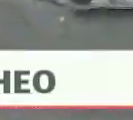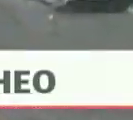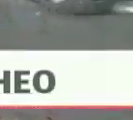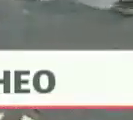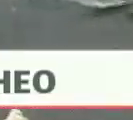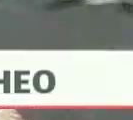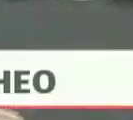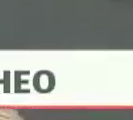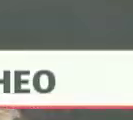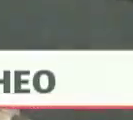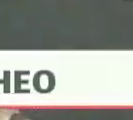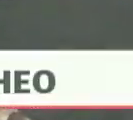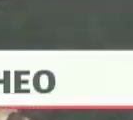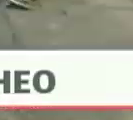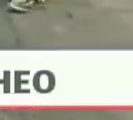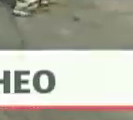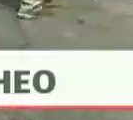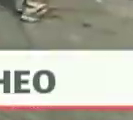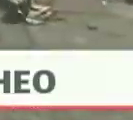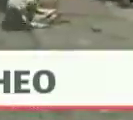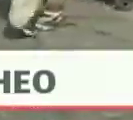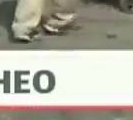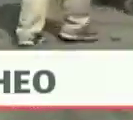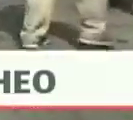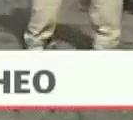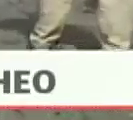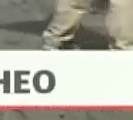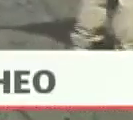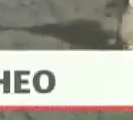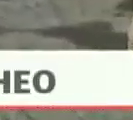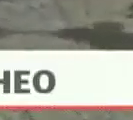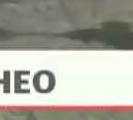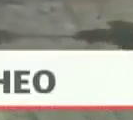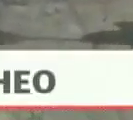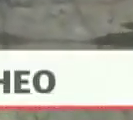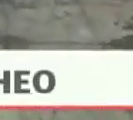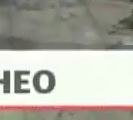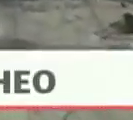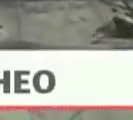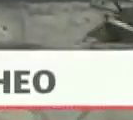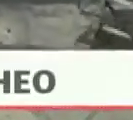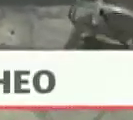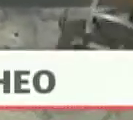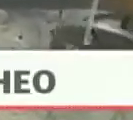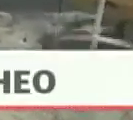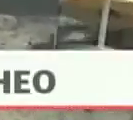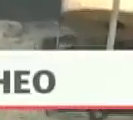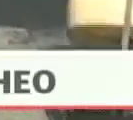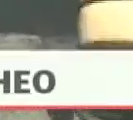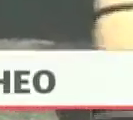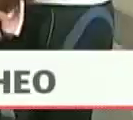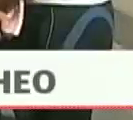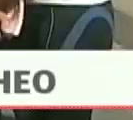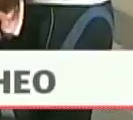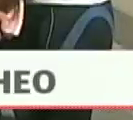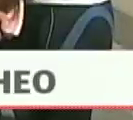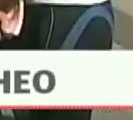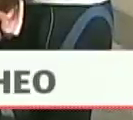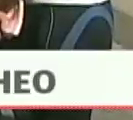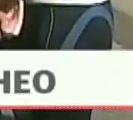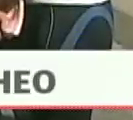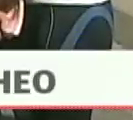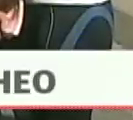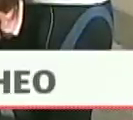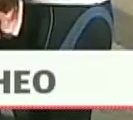continuar en lo que van a ser todos los trabajos necesarios que organicemos a través del poder popular y llevar toda la